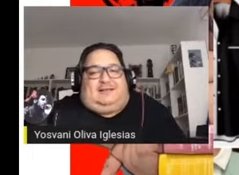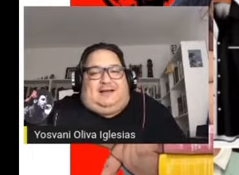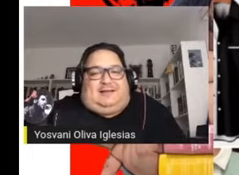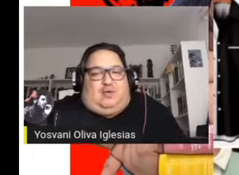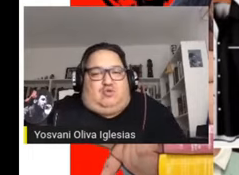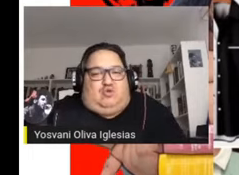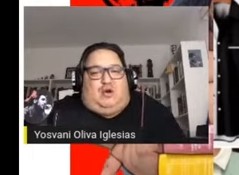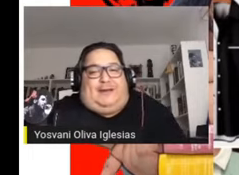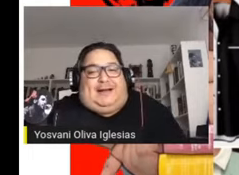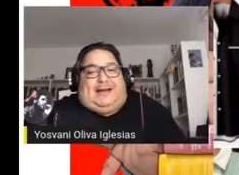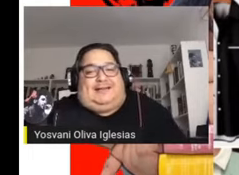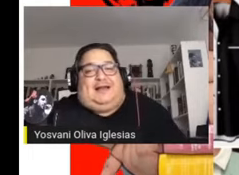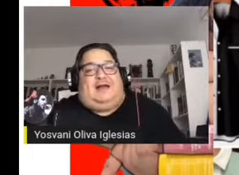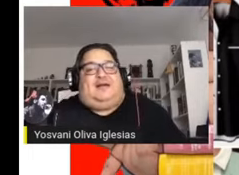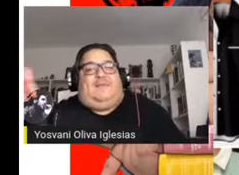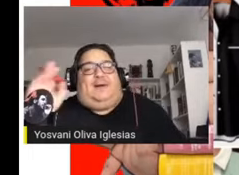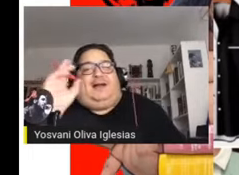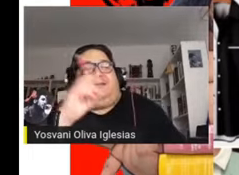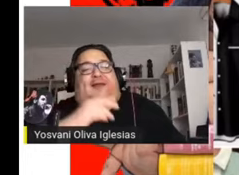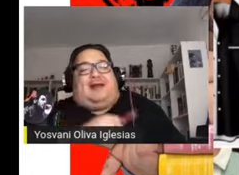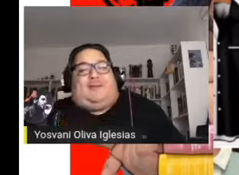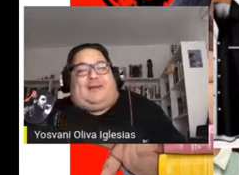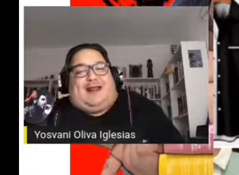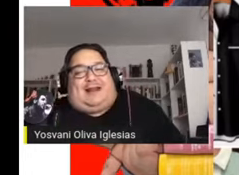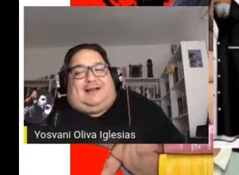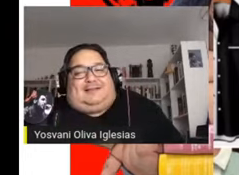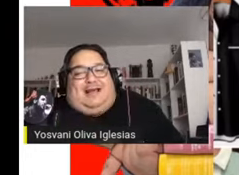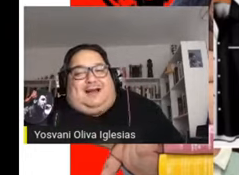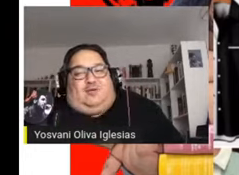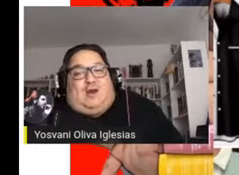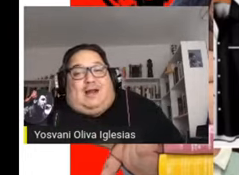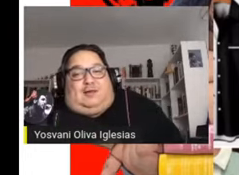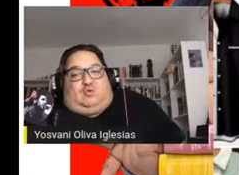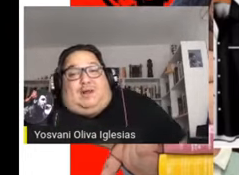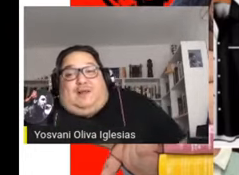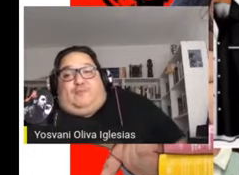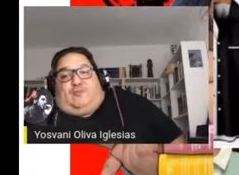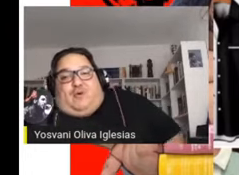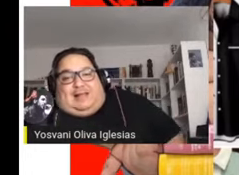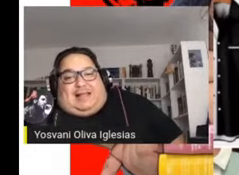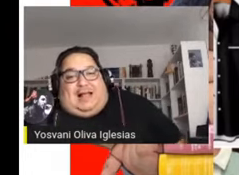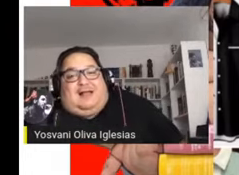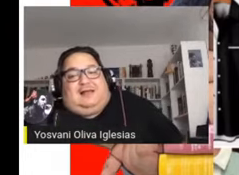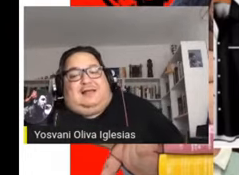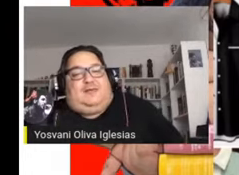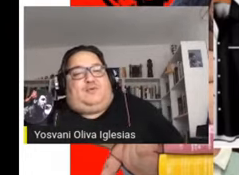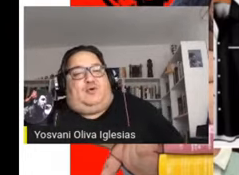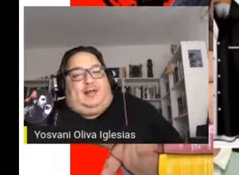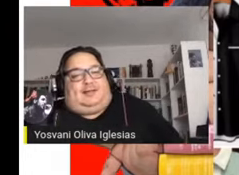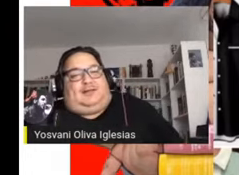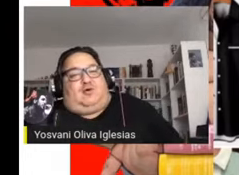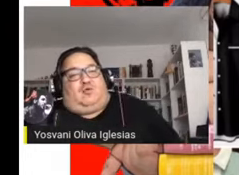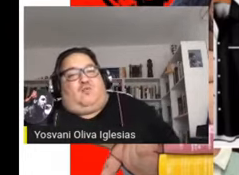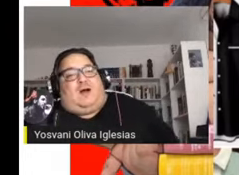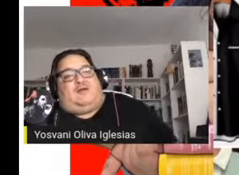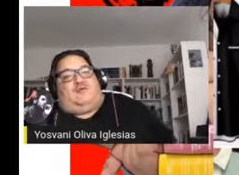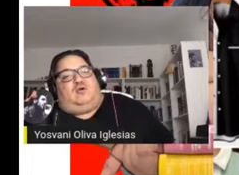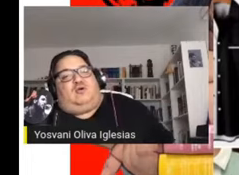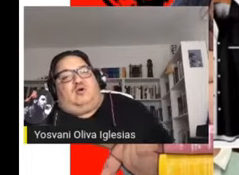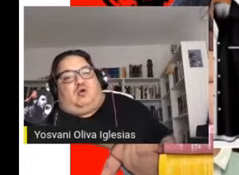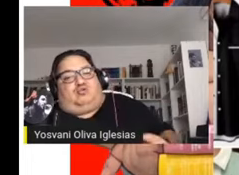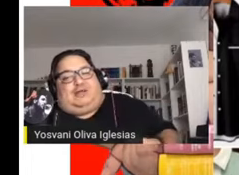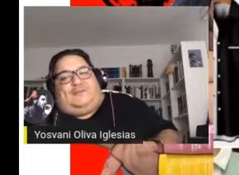entre Estados Unidos y América Latina, valdría la pena regresar a algunas lecturas del poeta y político